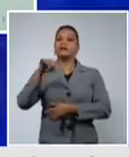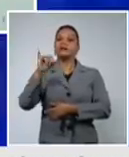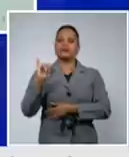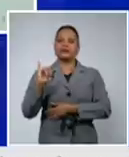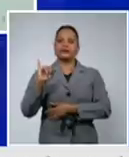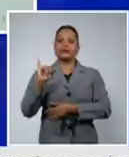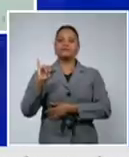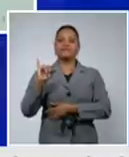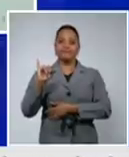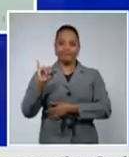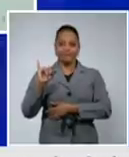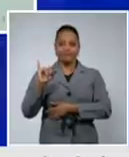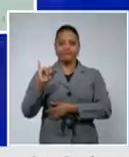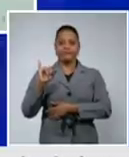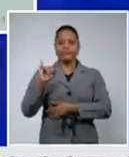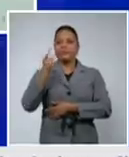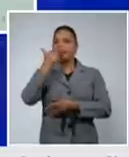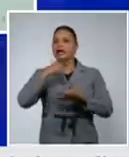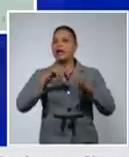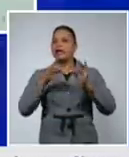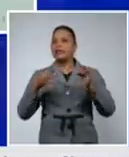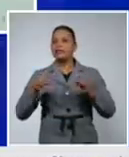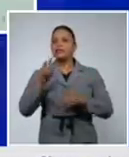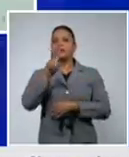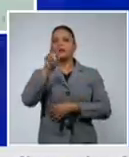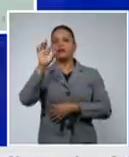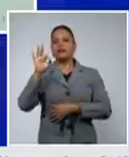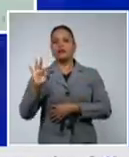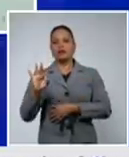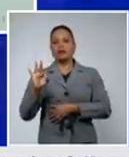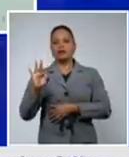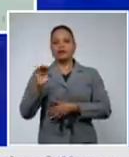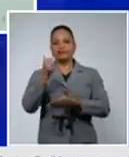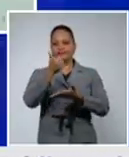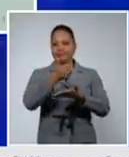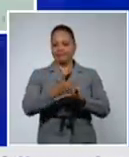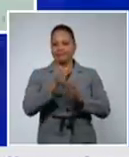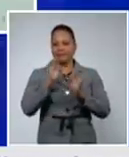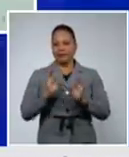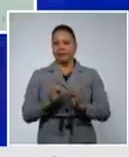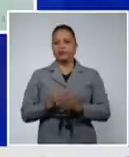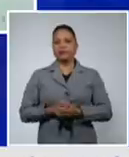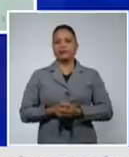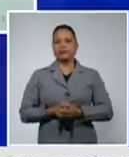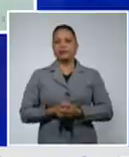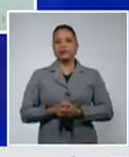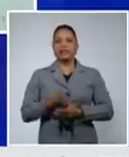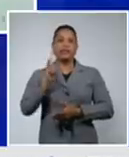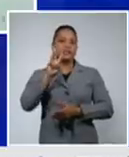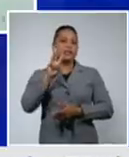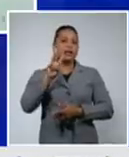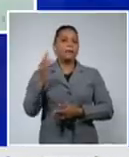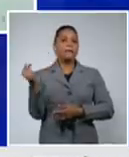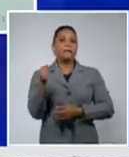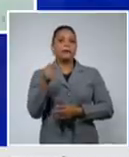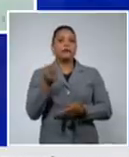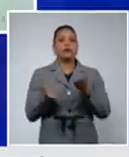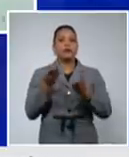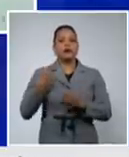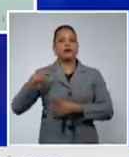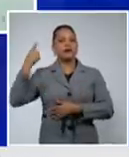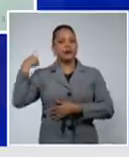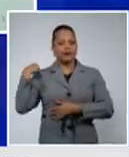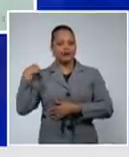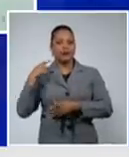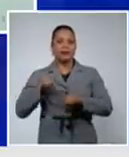Artemisa 28 casos autóctonos 3 menos que la jornada anterior de toda